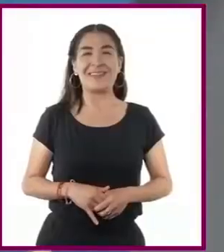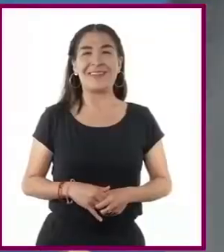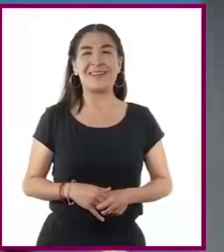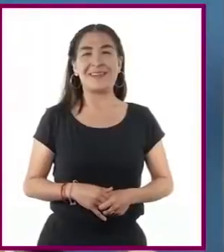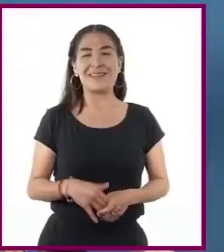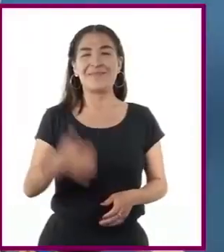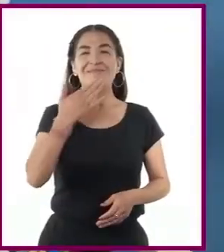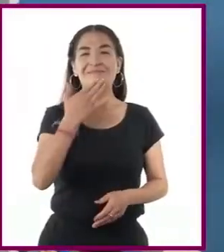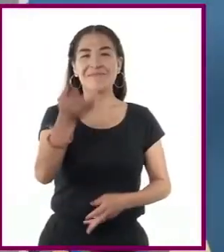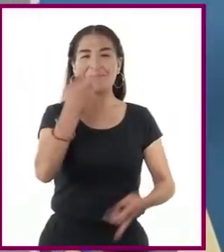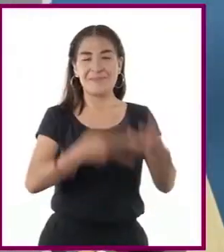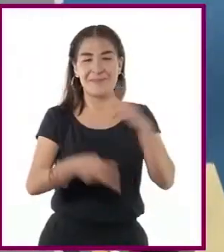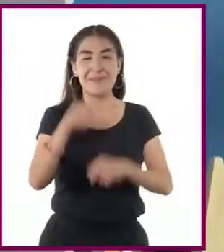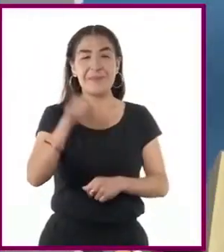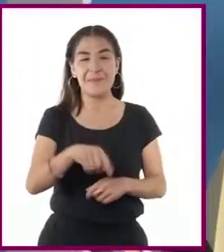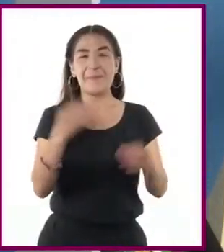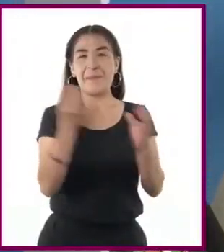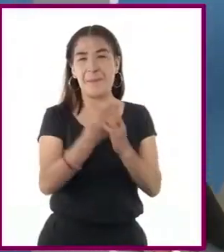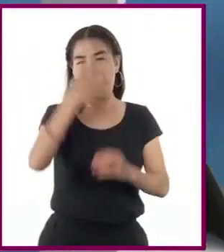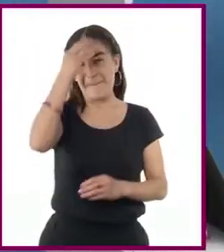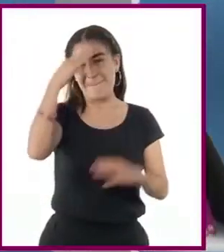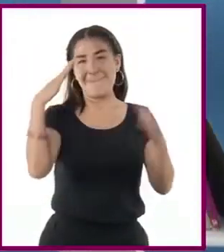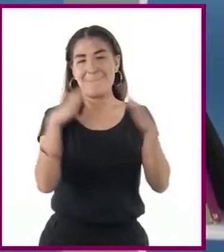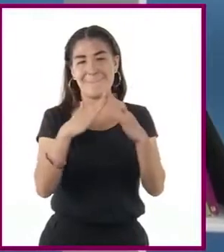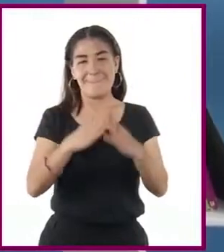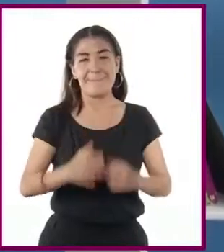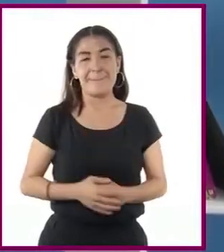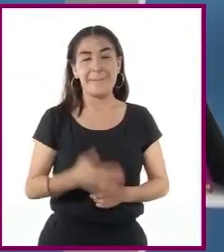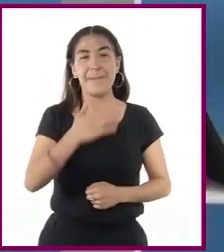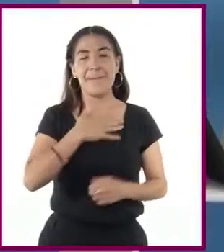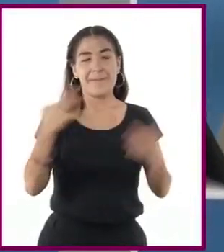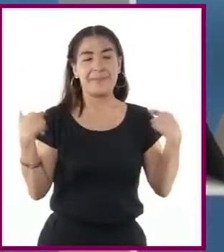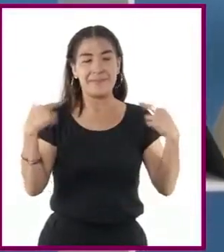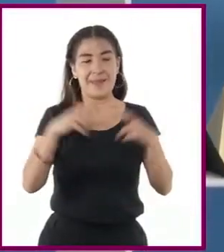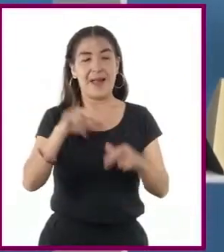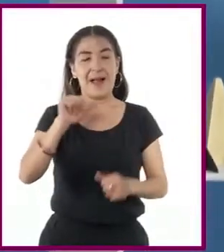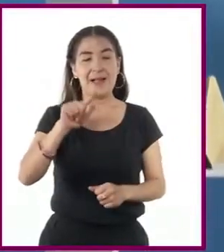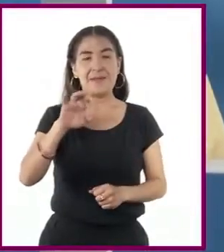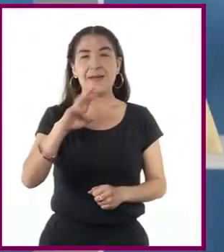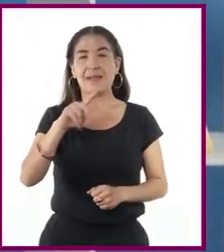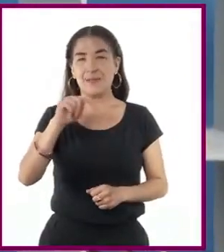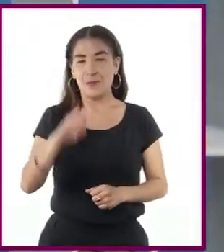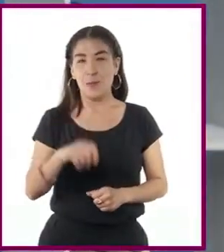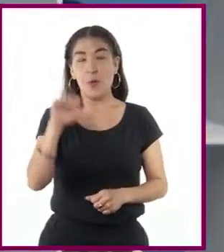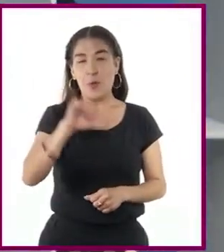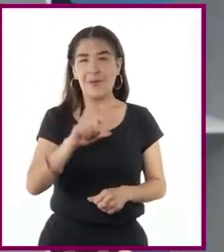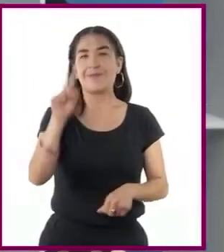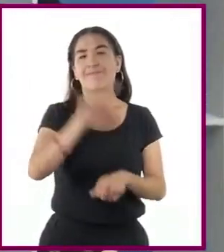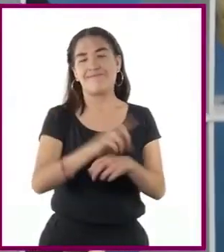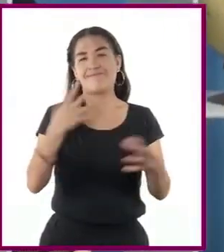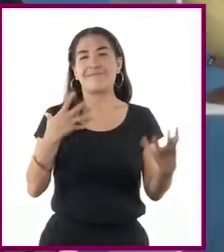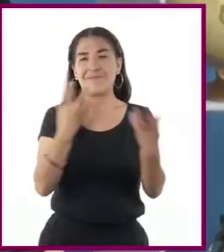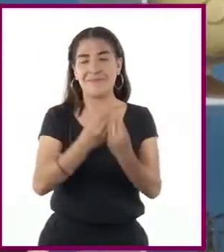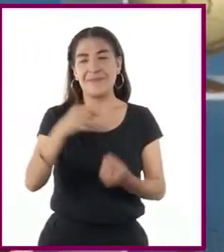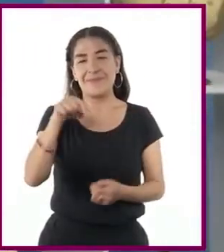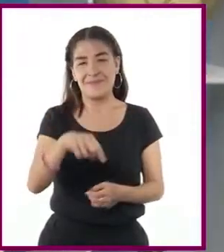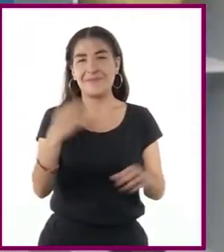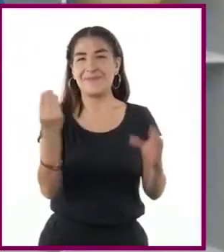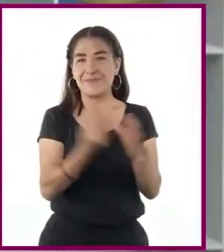Bienvenidas y bienvenidos a una sesión más de Aprende en Casa. Soy el maestro Alberto Trejo y el día de hoy los acompañaré en esta sesión.